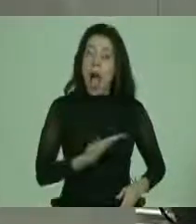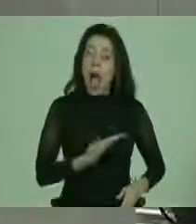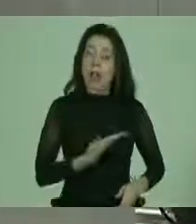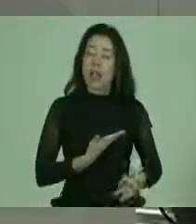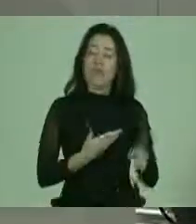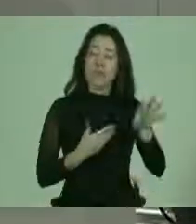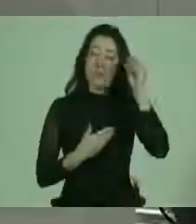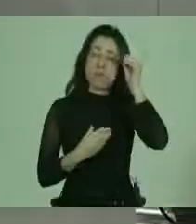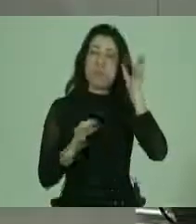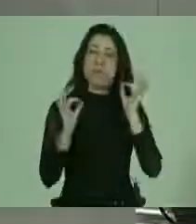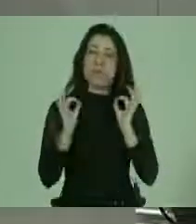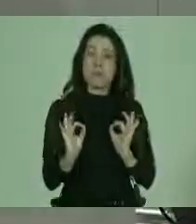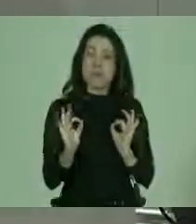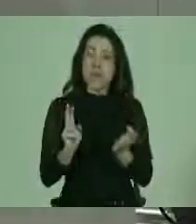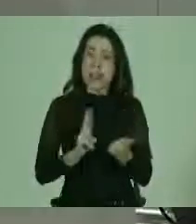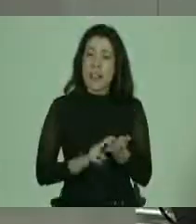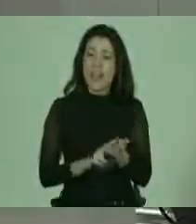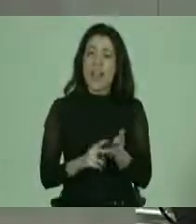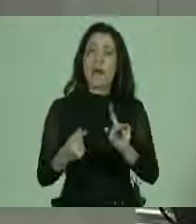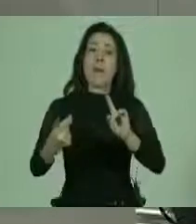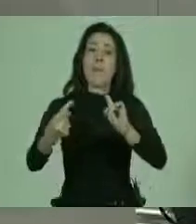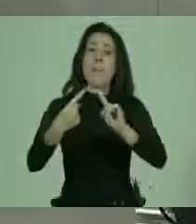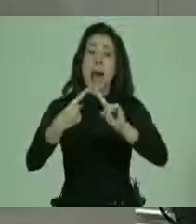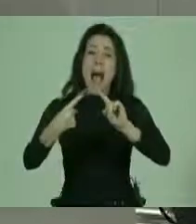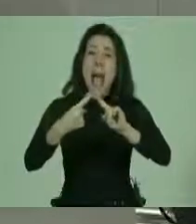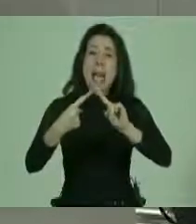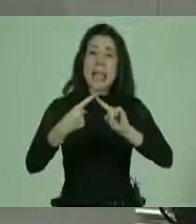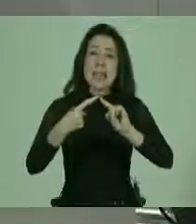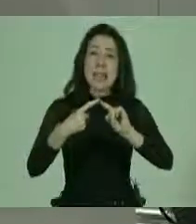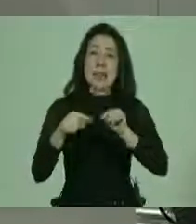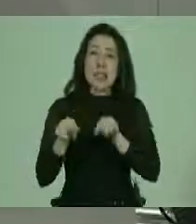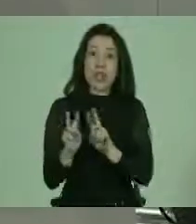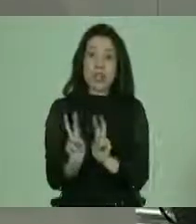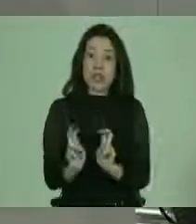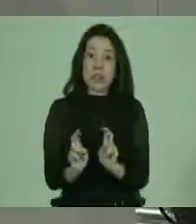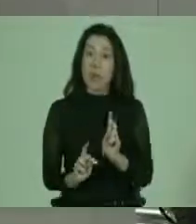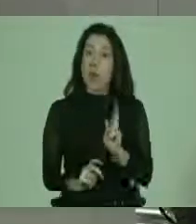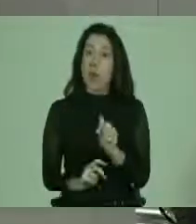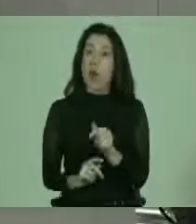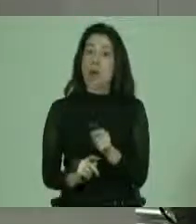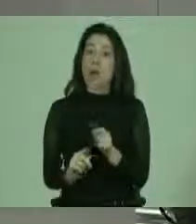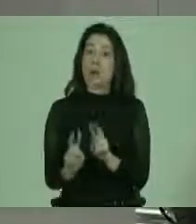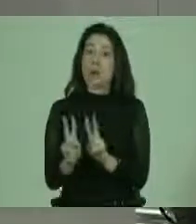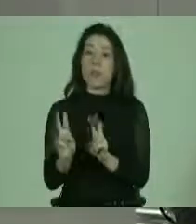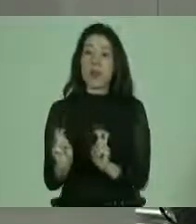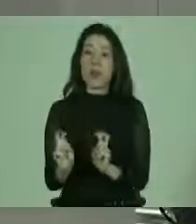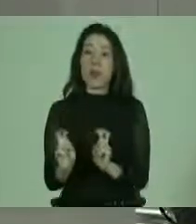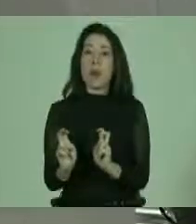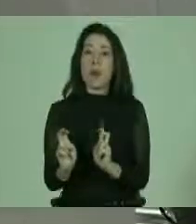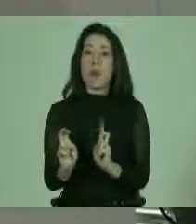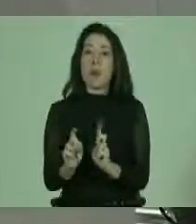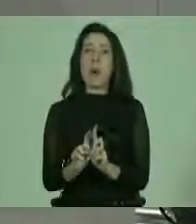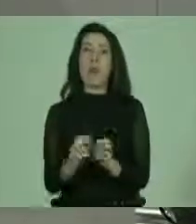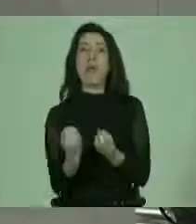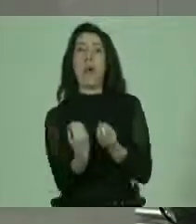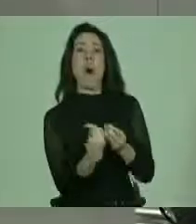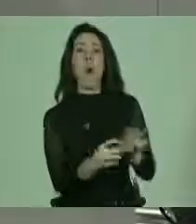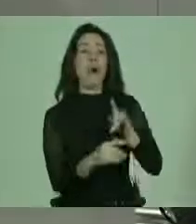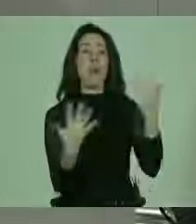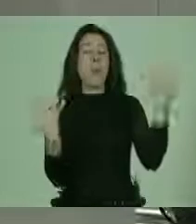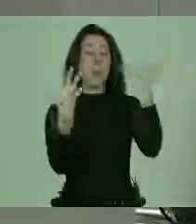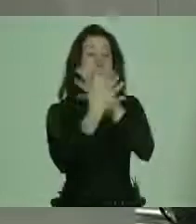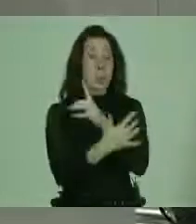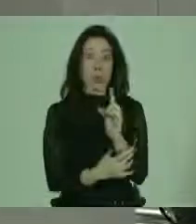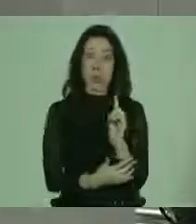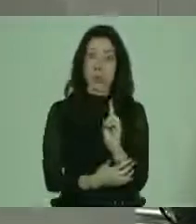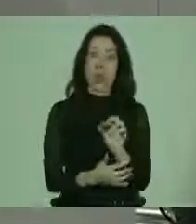tomado realmente participación en esta área. No es un área que haya llegado desguarnecida ni desapercibida.